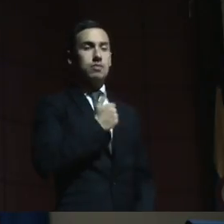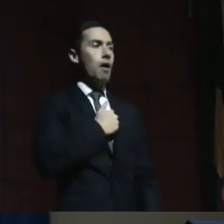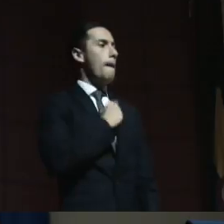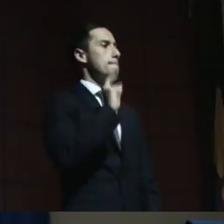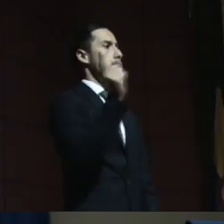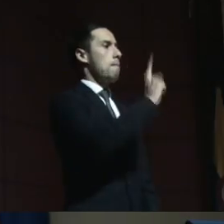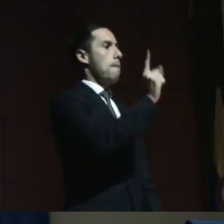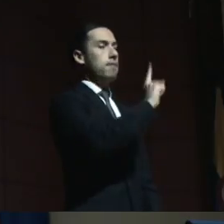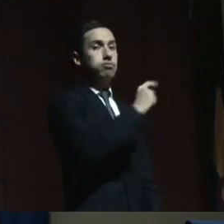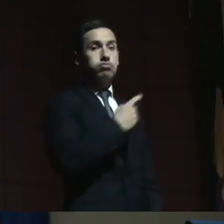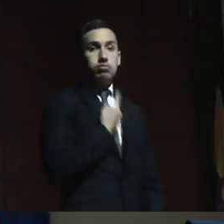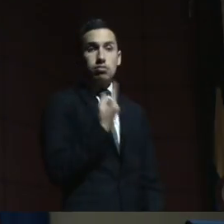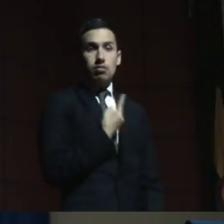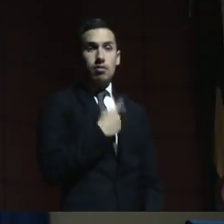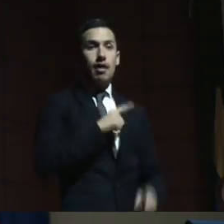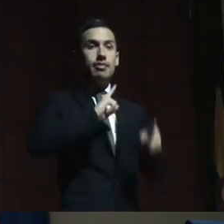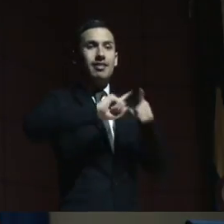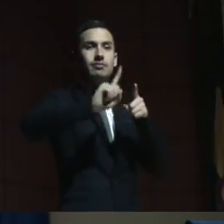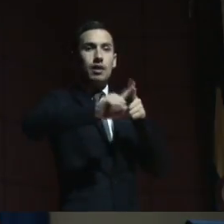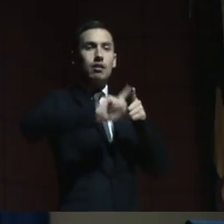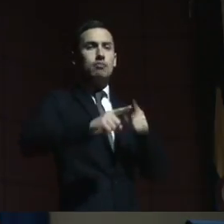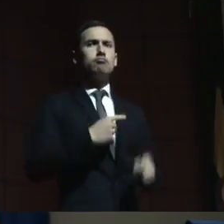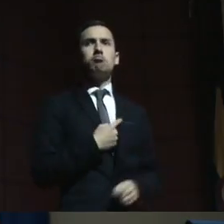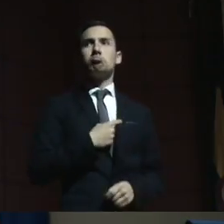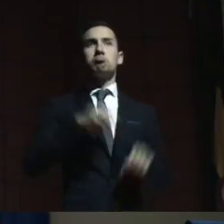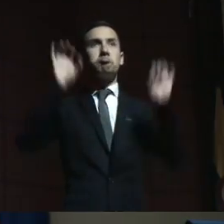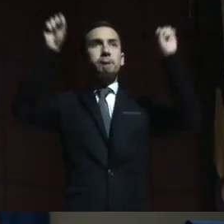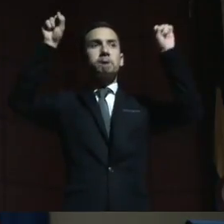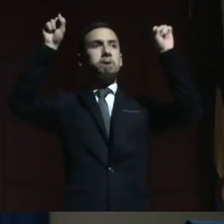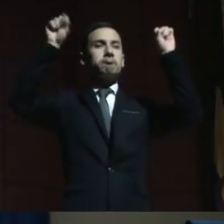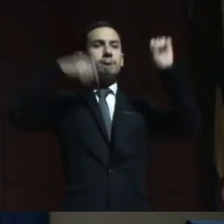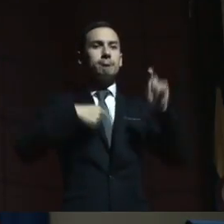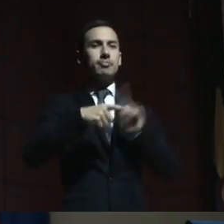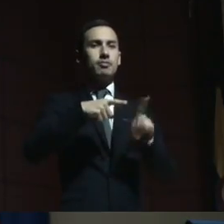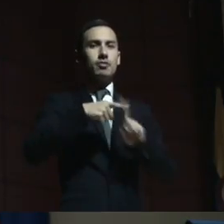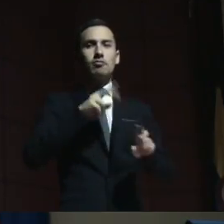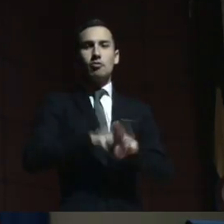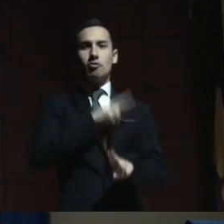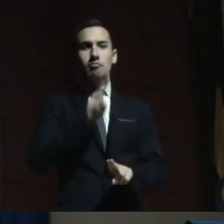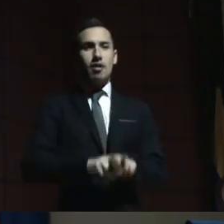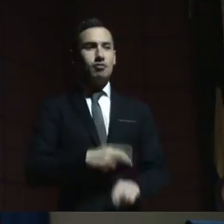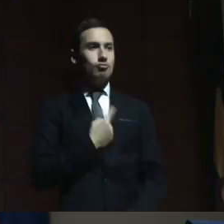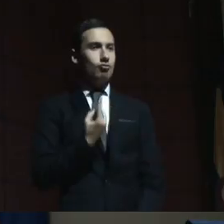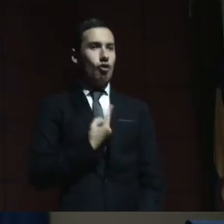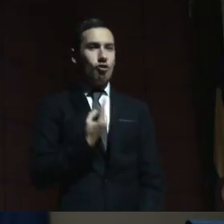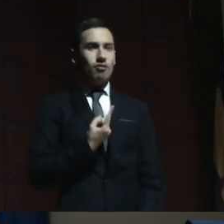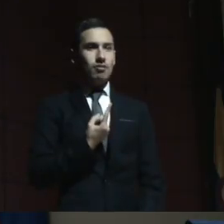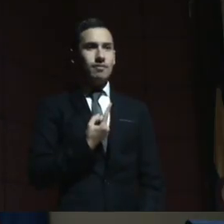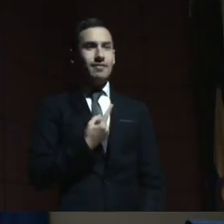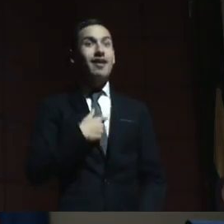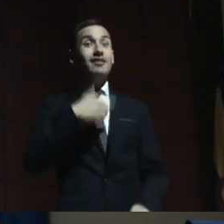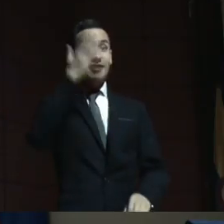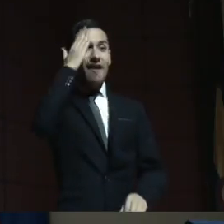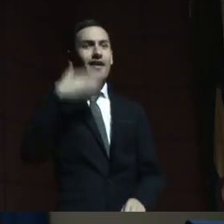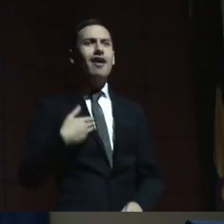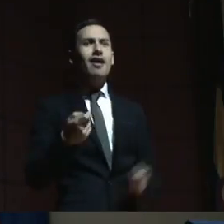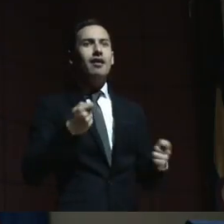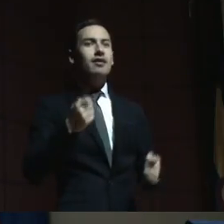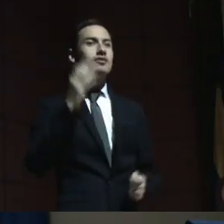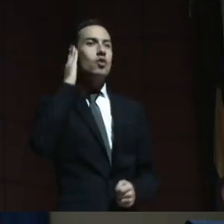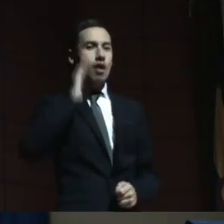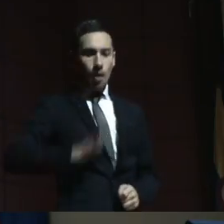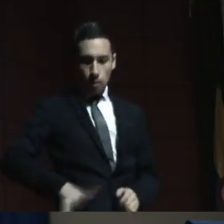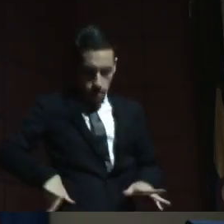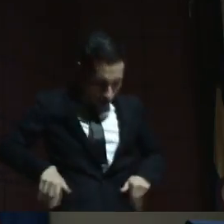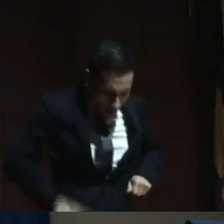en el Transmilenio. Nos da una cantidad de estrategias de cómo debemos hacer para que no nos roben el celular en el